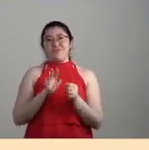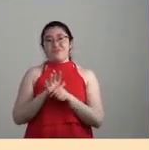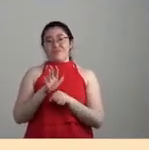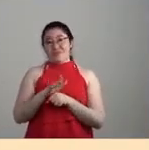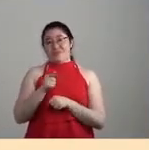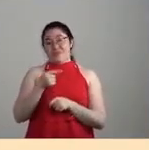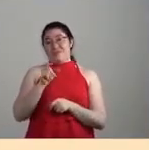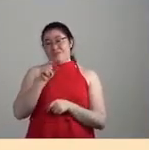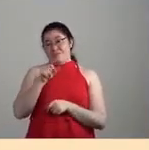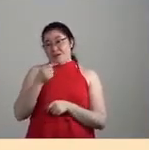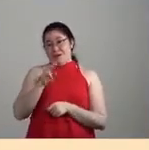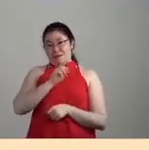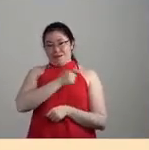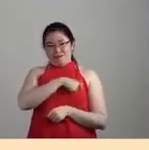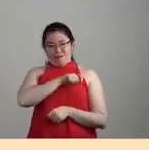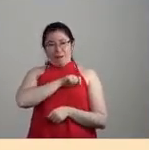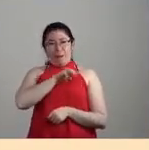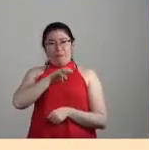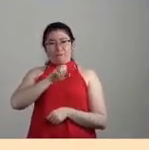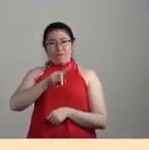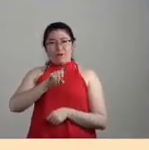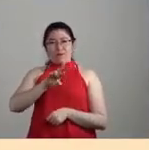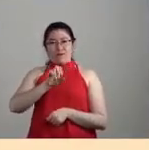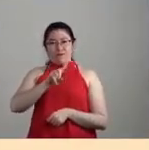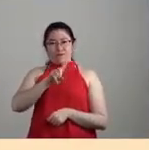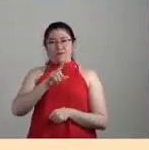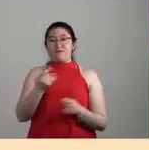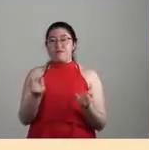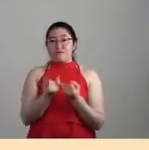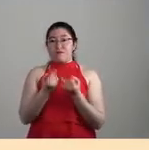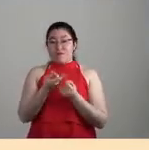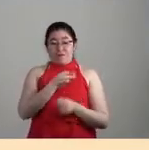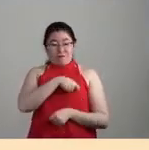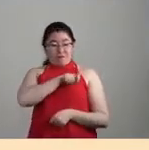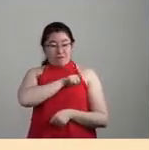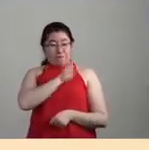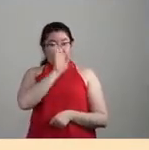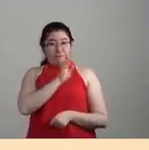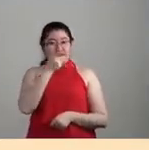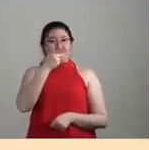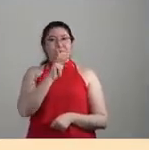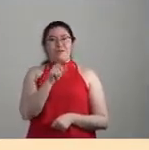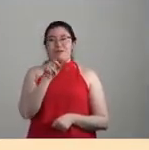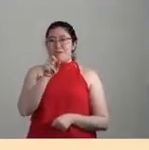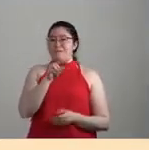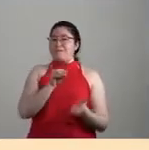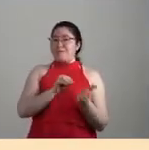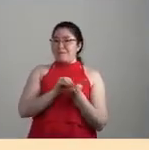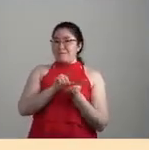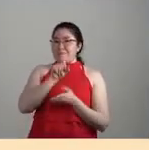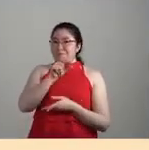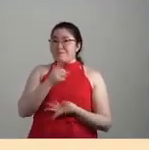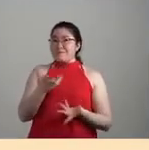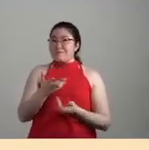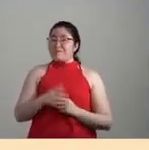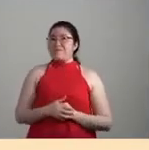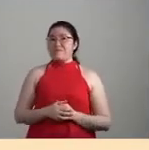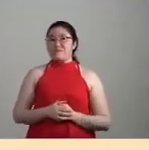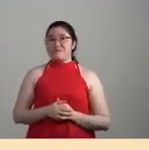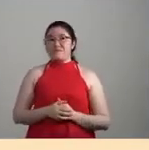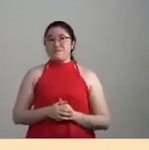Madrid. por ejemplo, la cuarta industria de exportación española, parece que no, pero es la industria porcina. Pues bien, esos